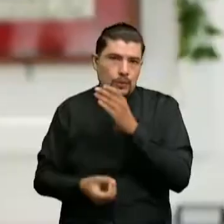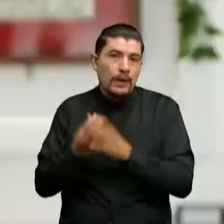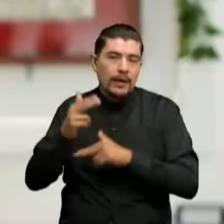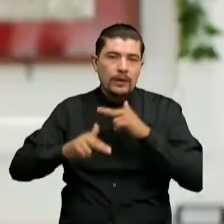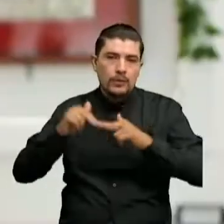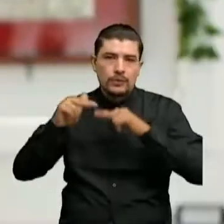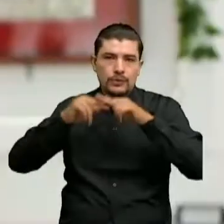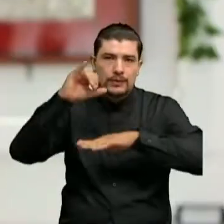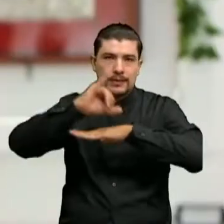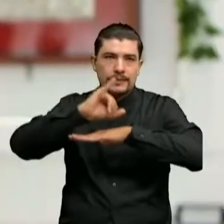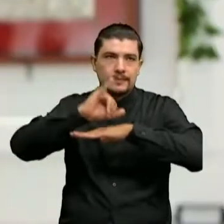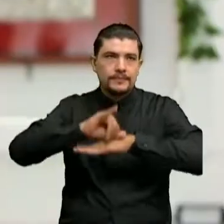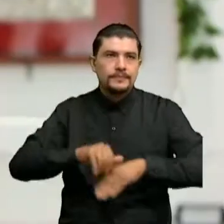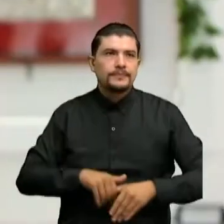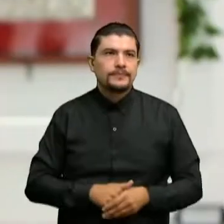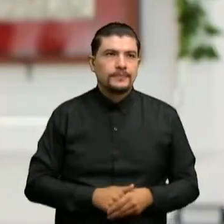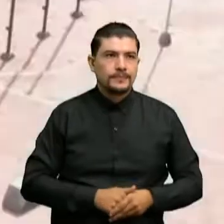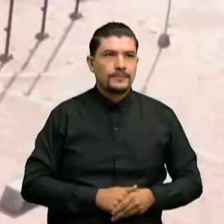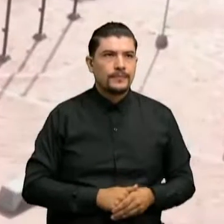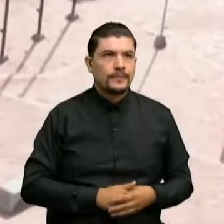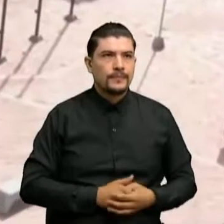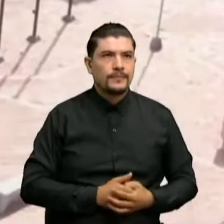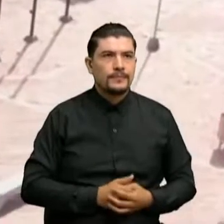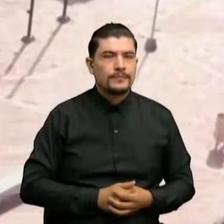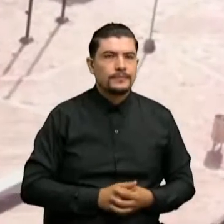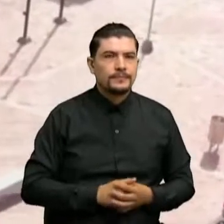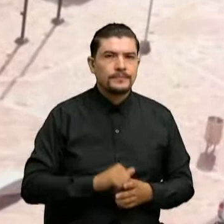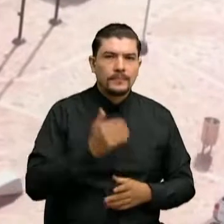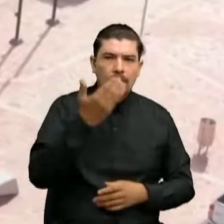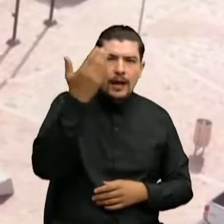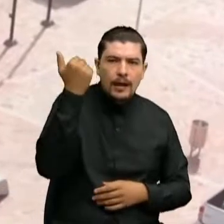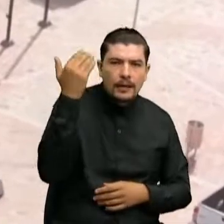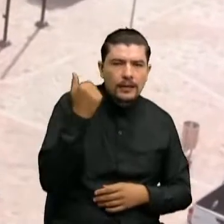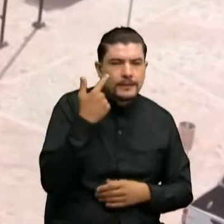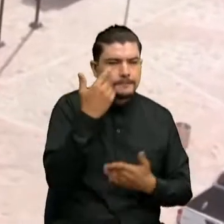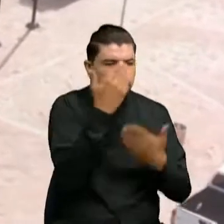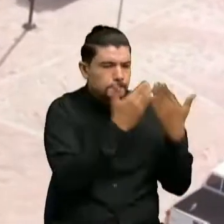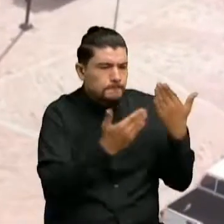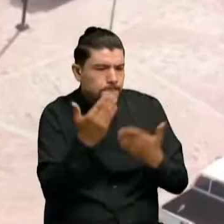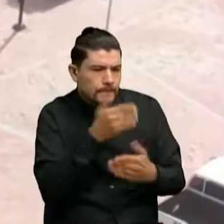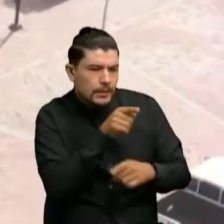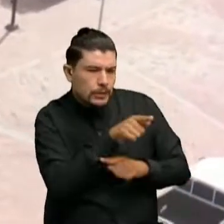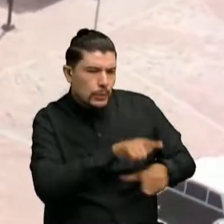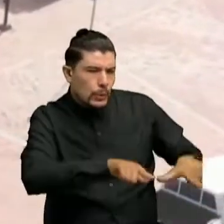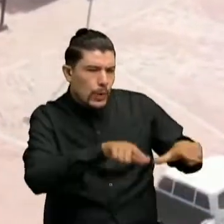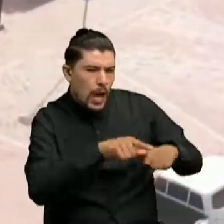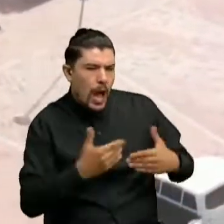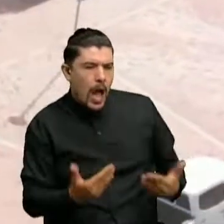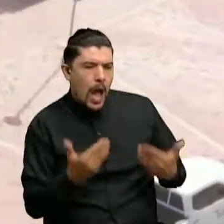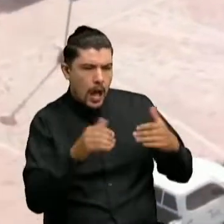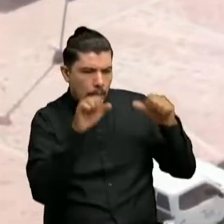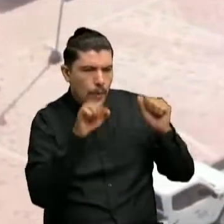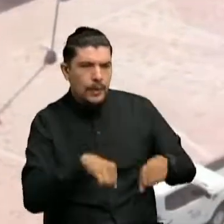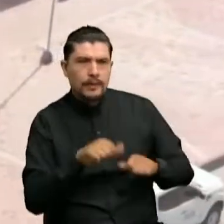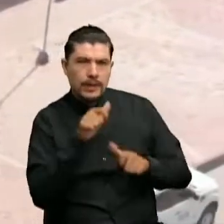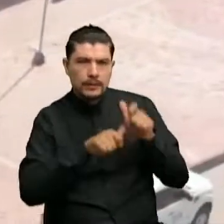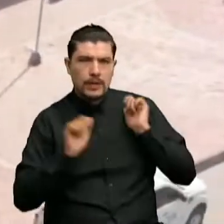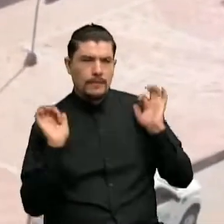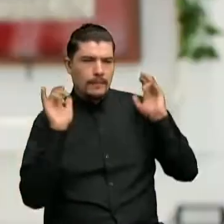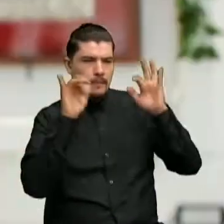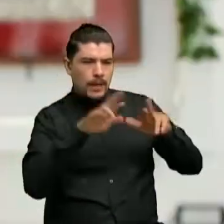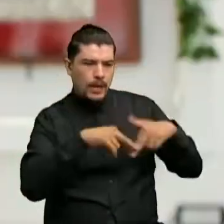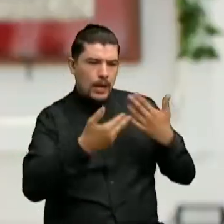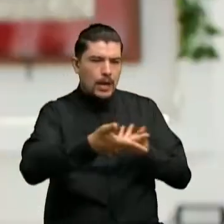parroquia Desde ese momento empezamos a mirar Qué lugares nos podían servir Para reunir a nuestros fieles Estuvimos bajo la